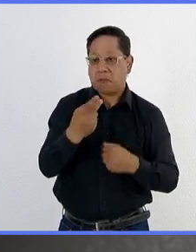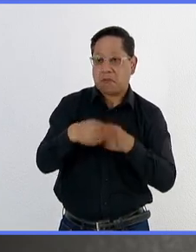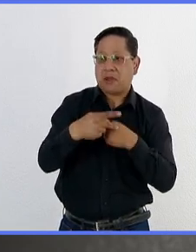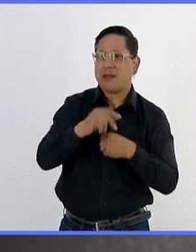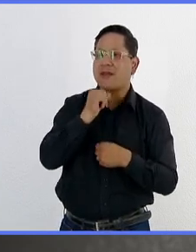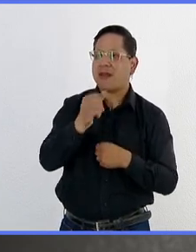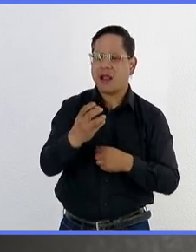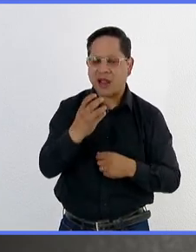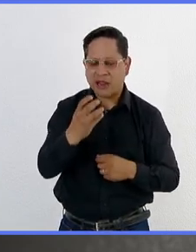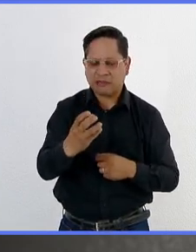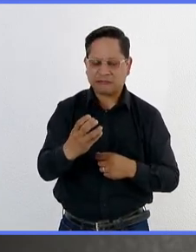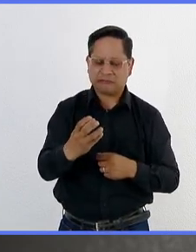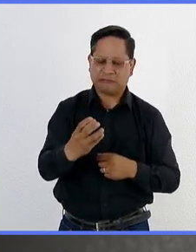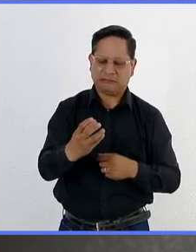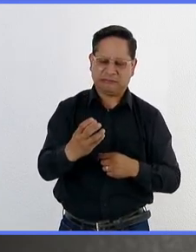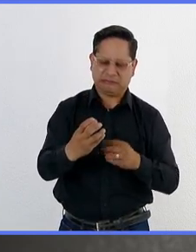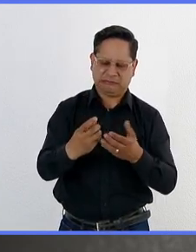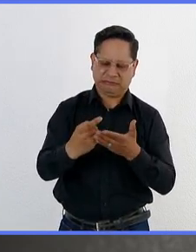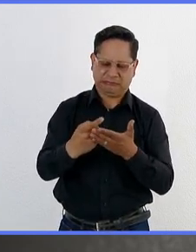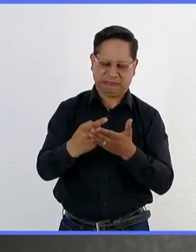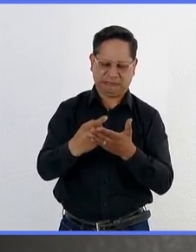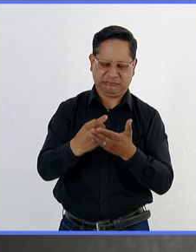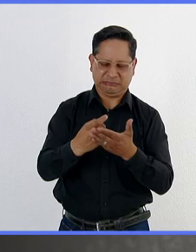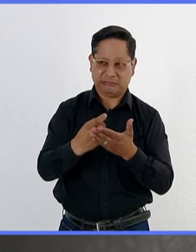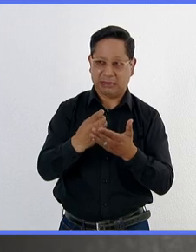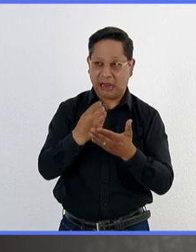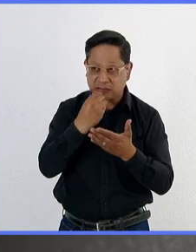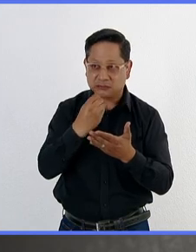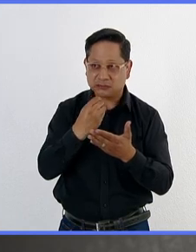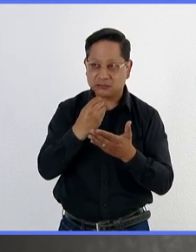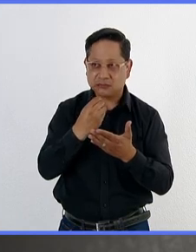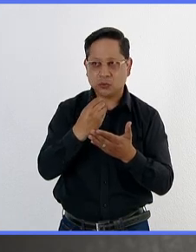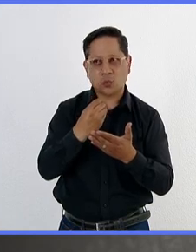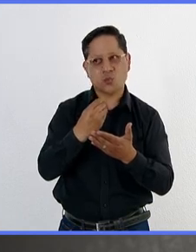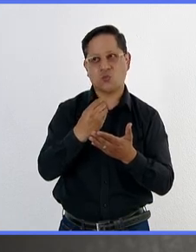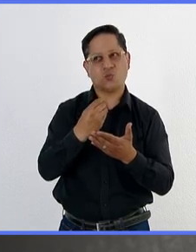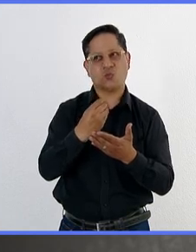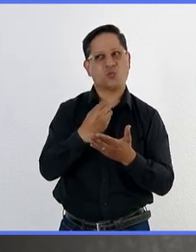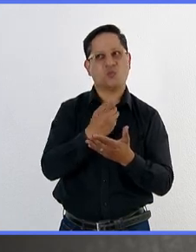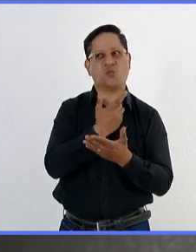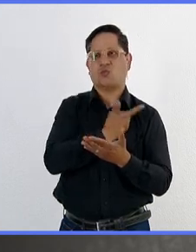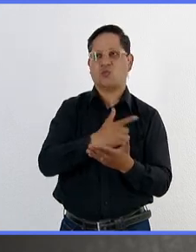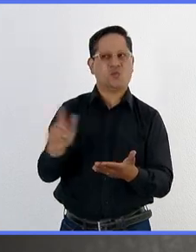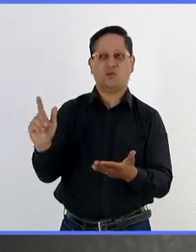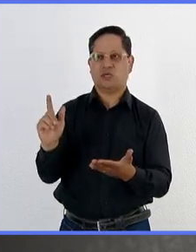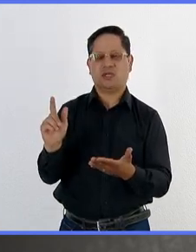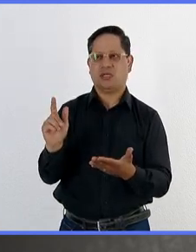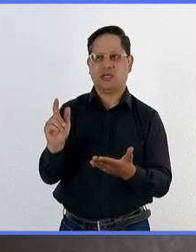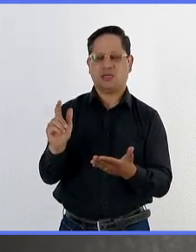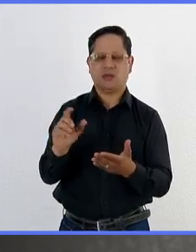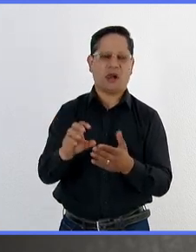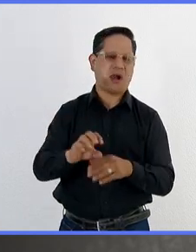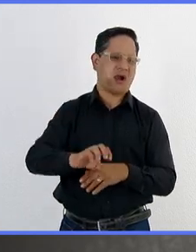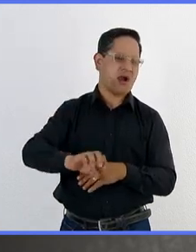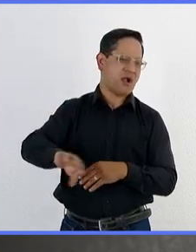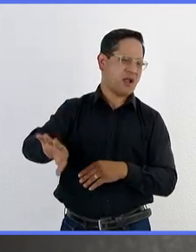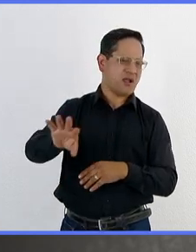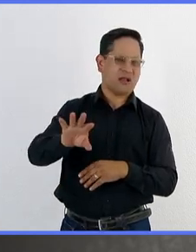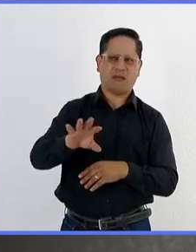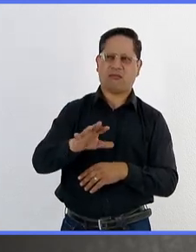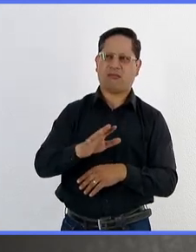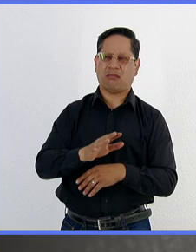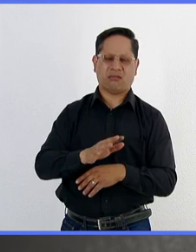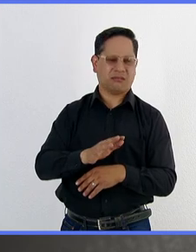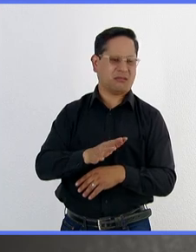uno ve un gusano en una fruta y de entrada no se lo va a querer comer. Ahora, otra parte importante es